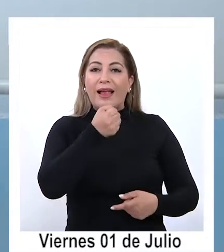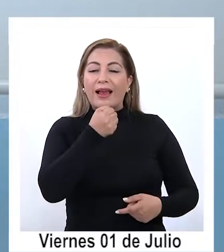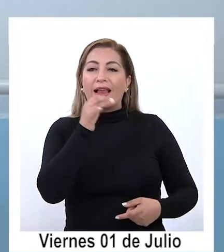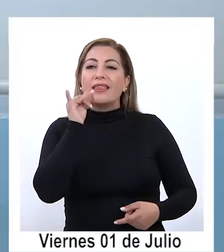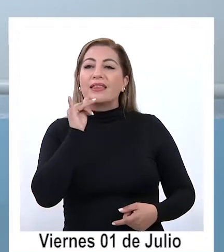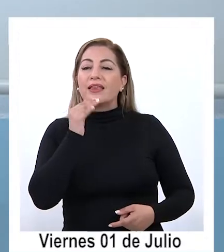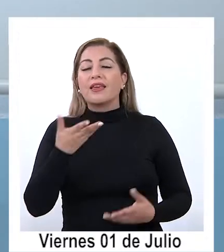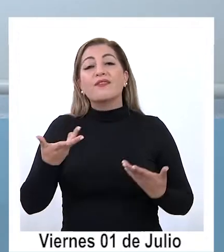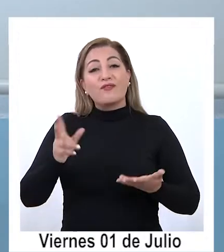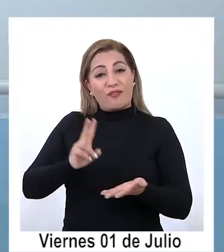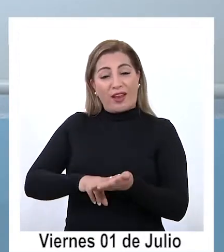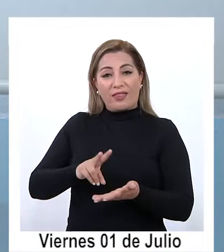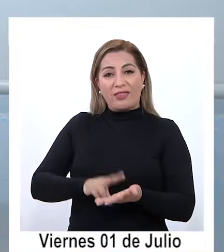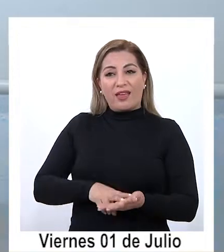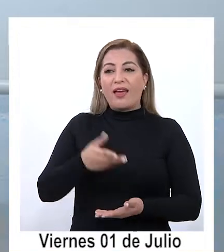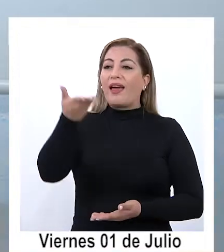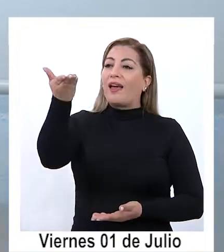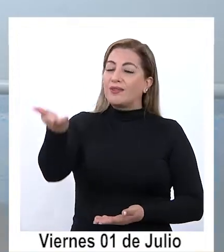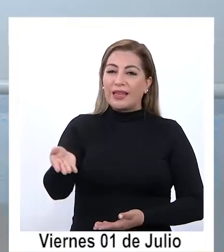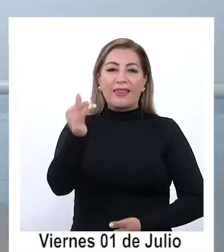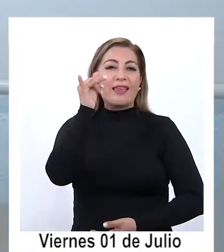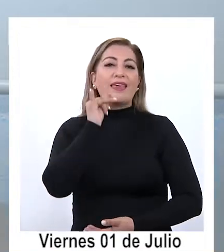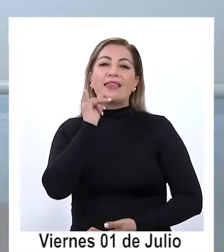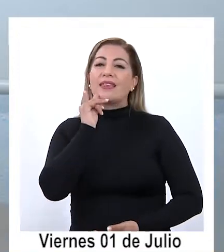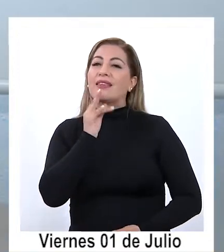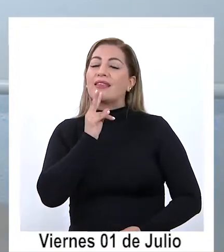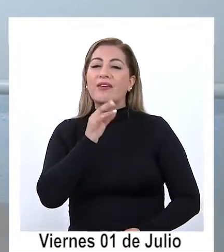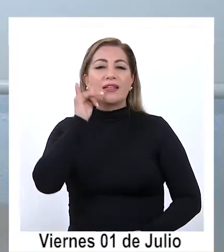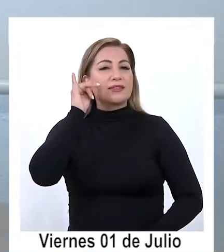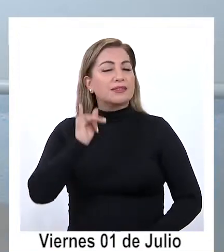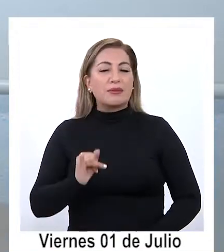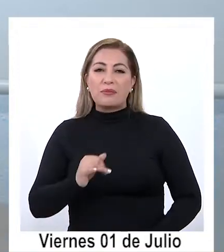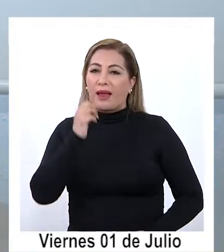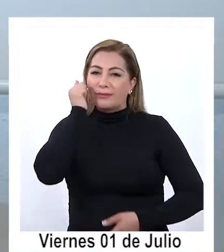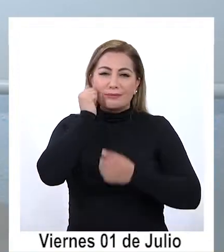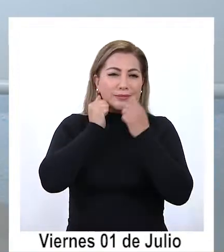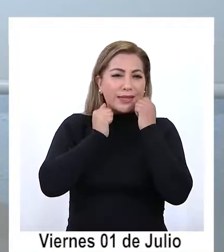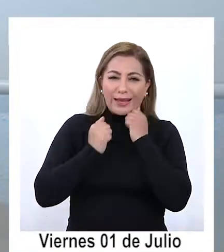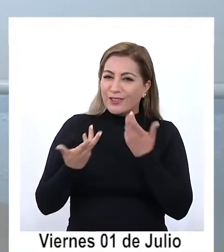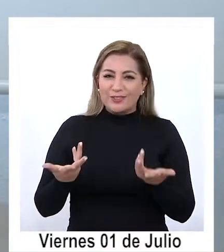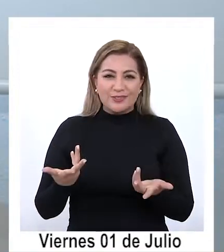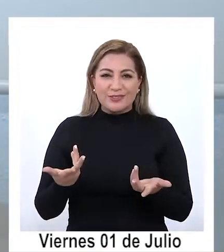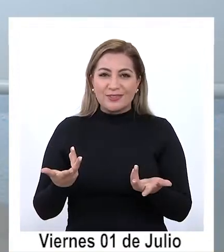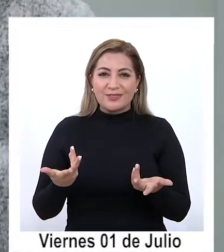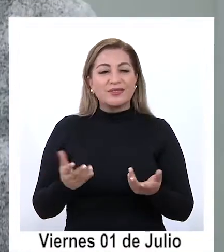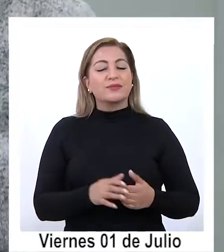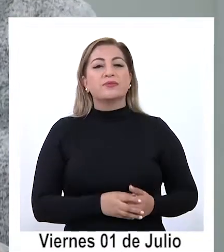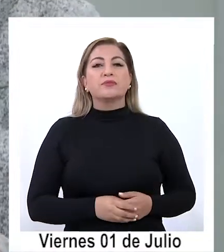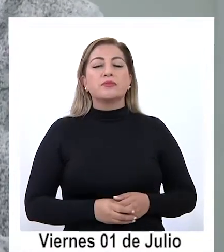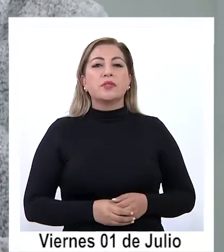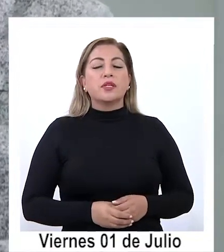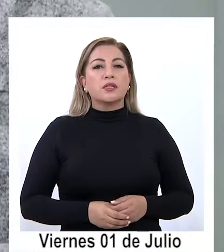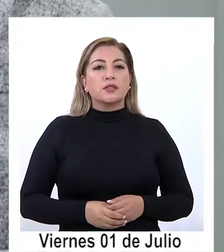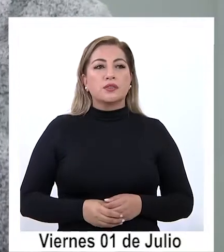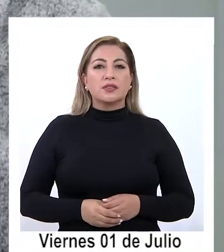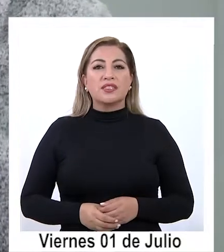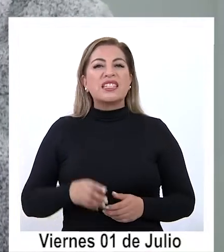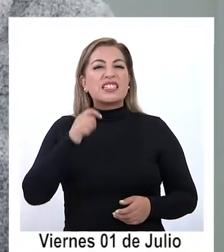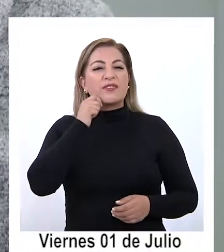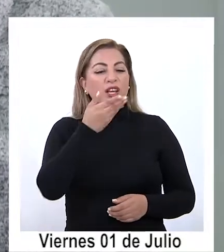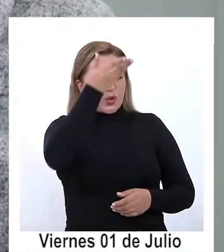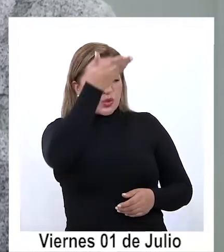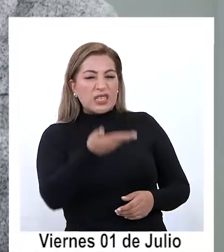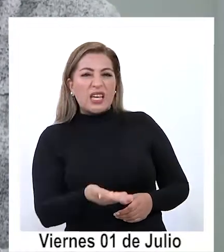y por supuesto a este medio que nos ha acogido con tanta cariño, ¿no? Cuéntenos un poco de usted, porque